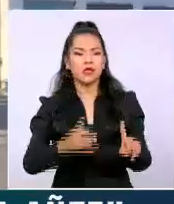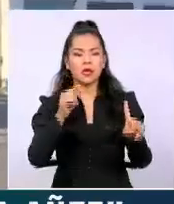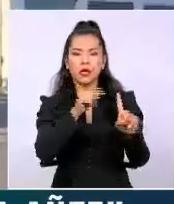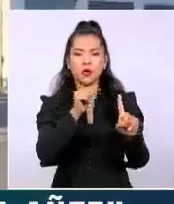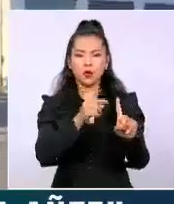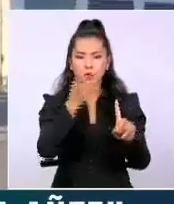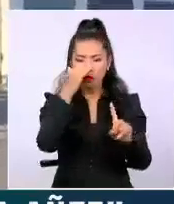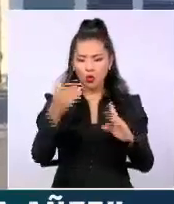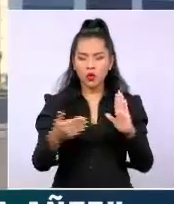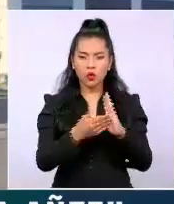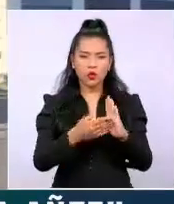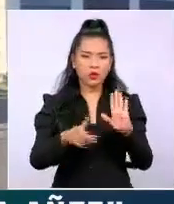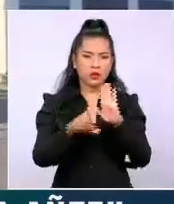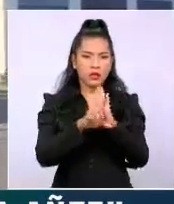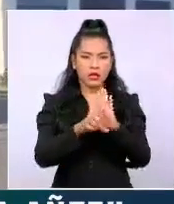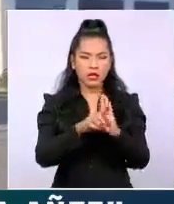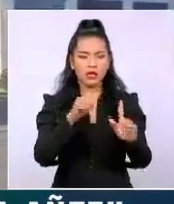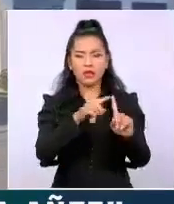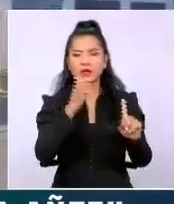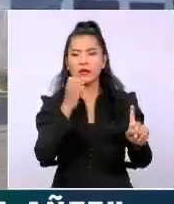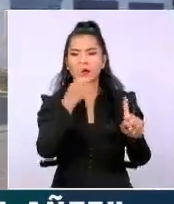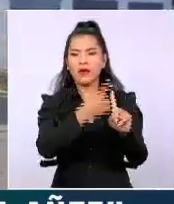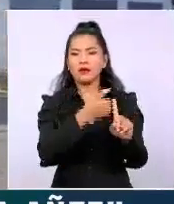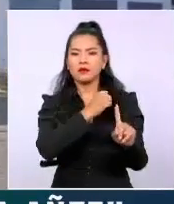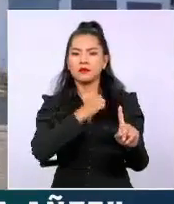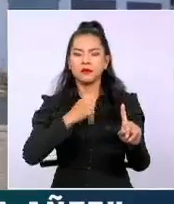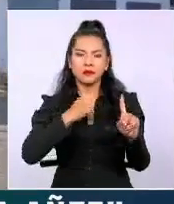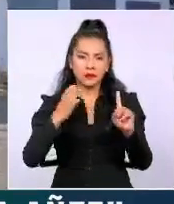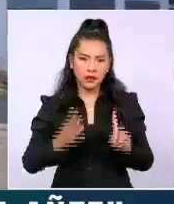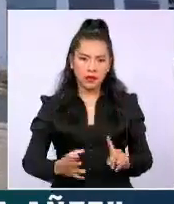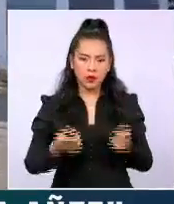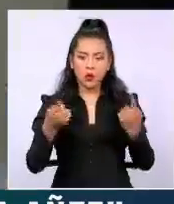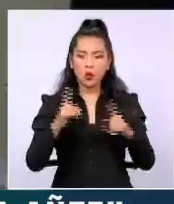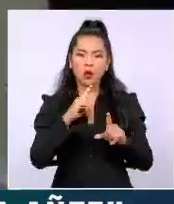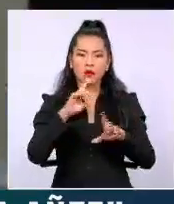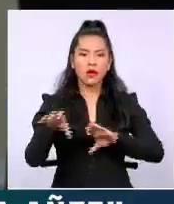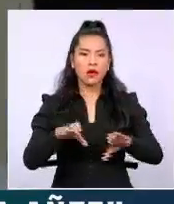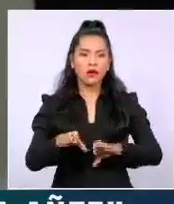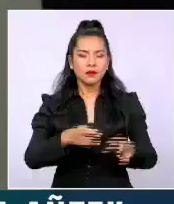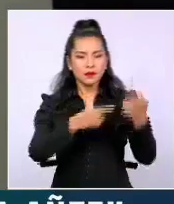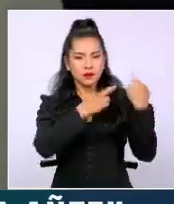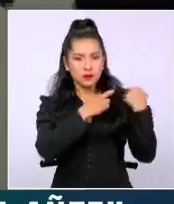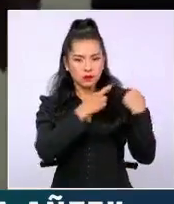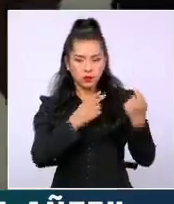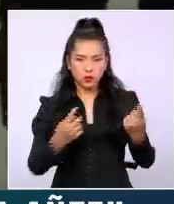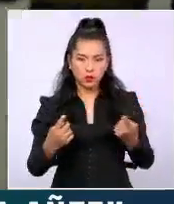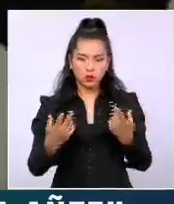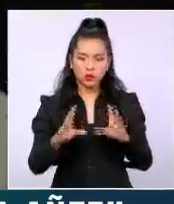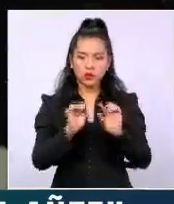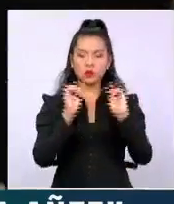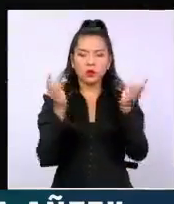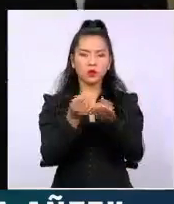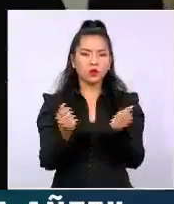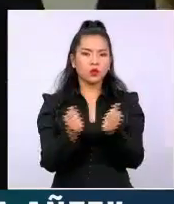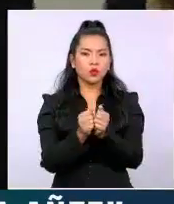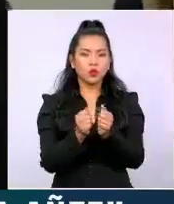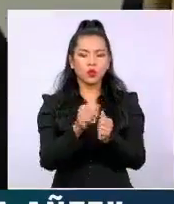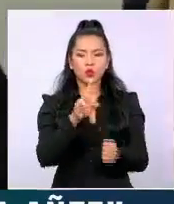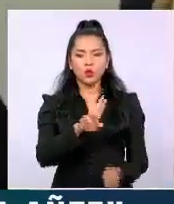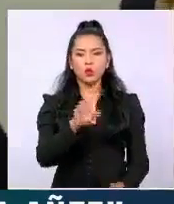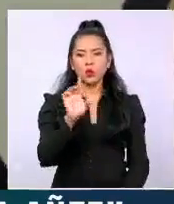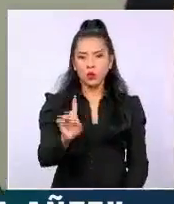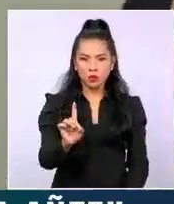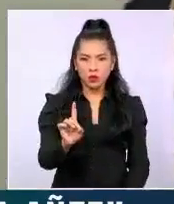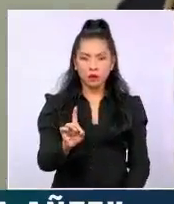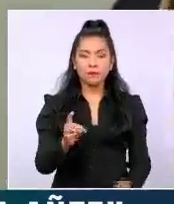cometidos por ella en el ejercicio de su cargo de senadora de Unidad Demócrata. Esperamos de